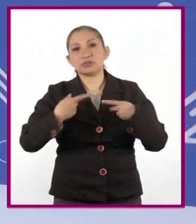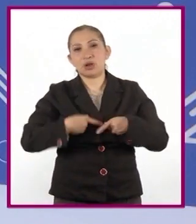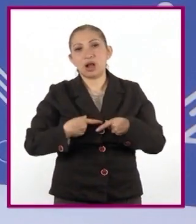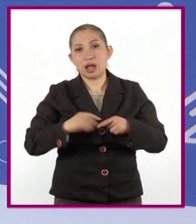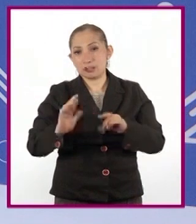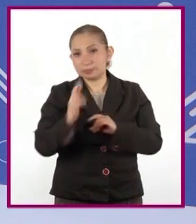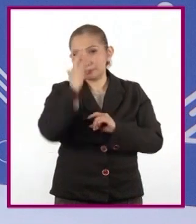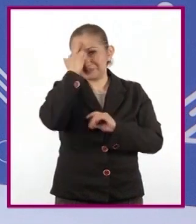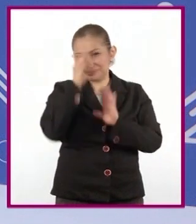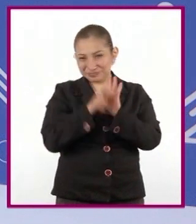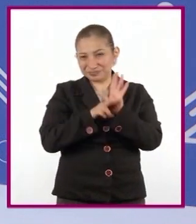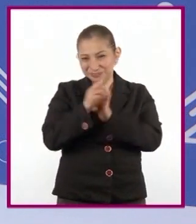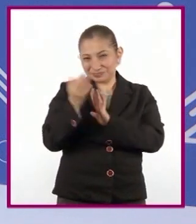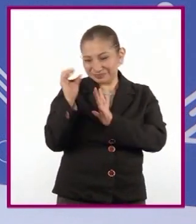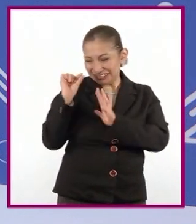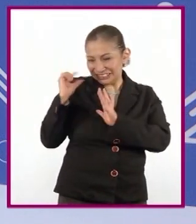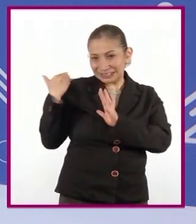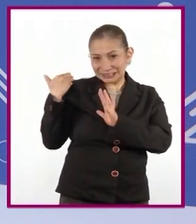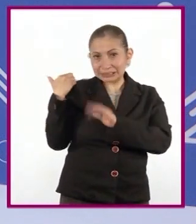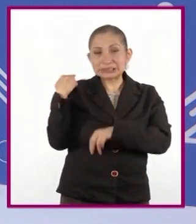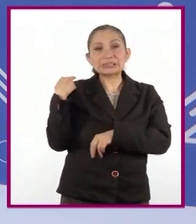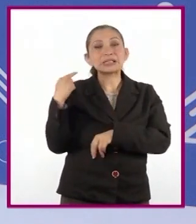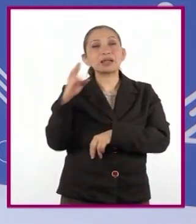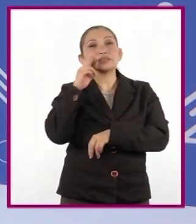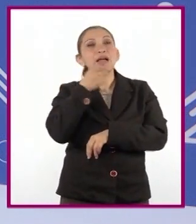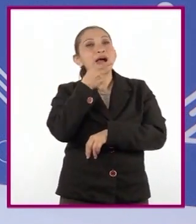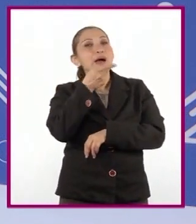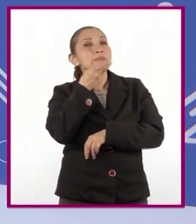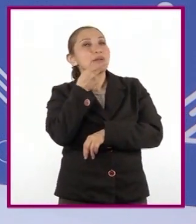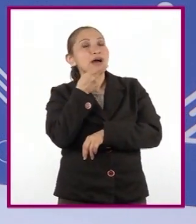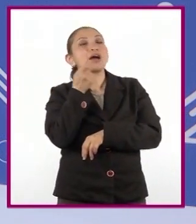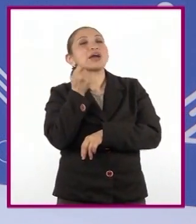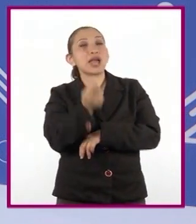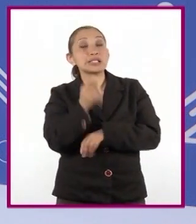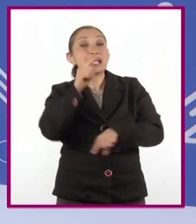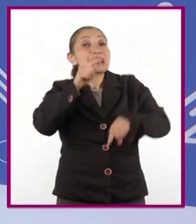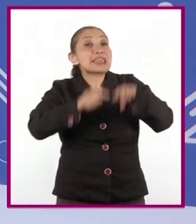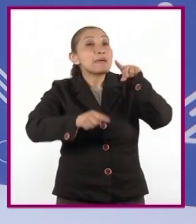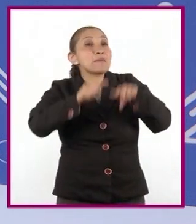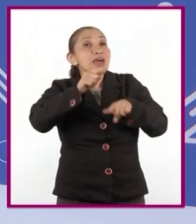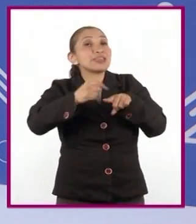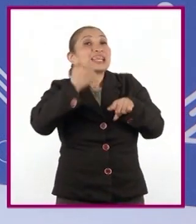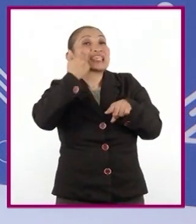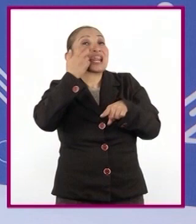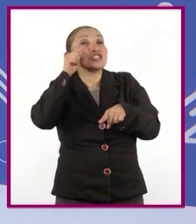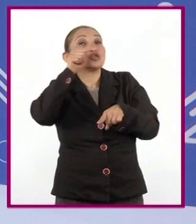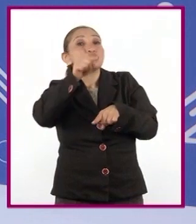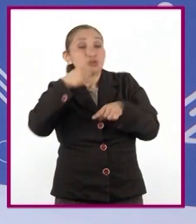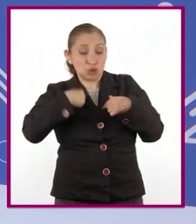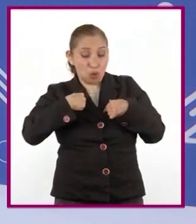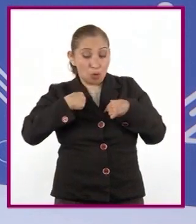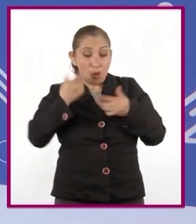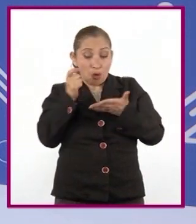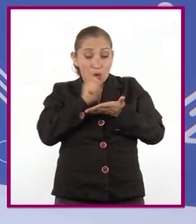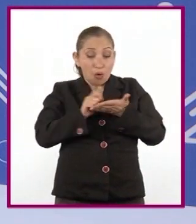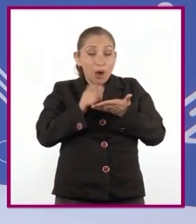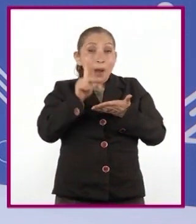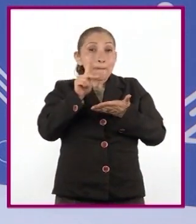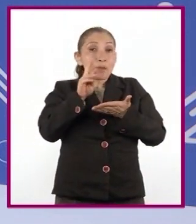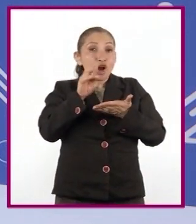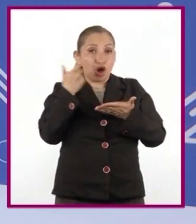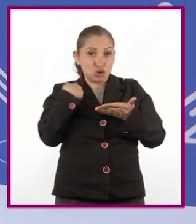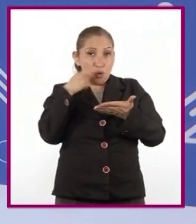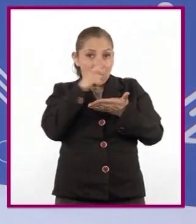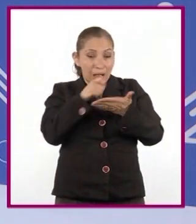Recordando el video que vimos hace un momento, se menciona que, dependiendo de la intención que tenga el autor del prólogo, es la